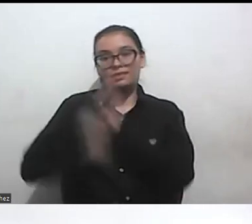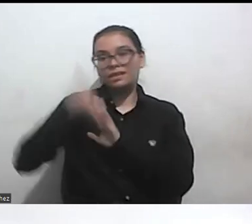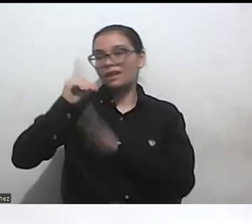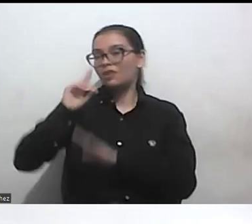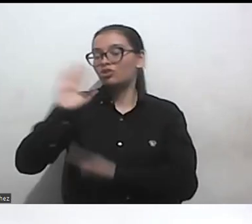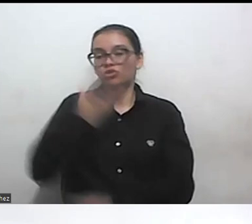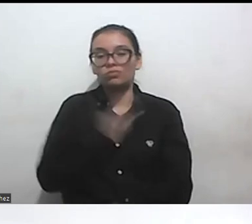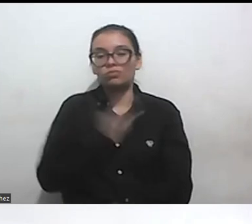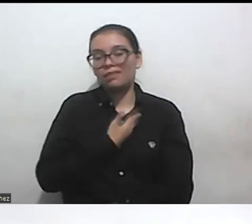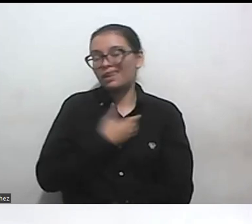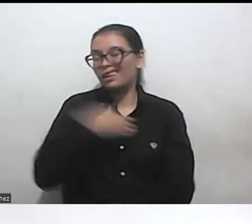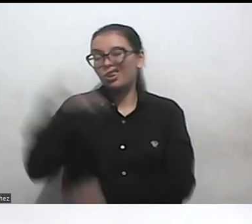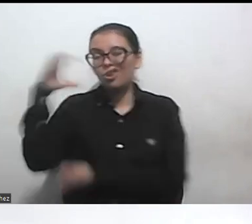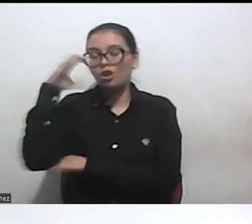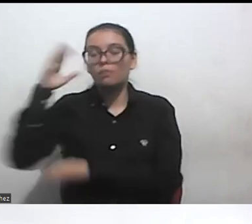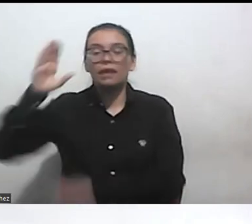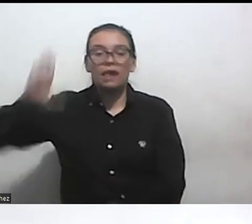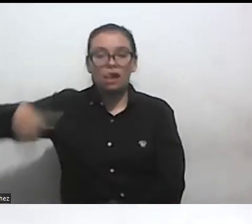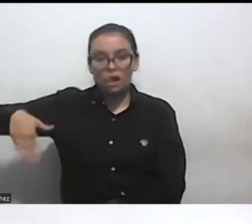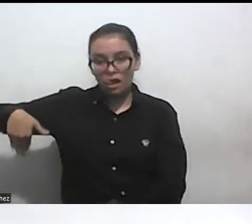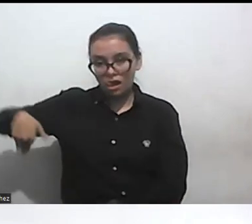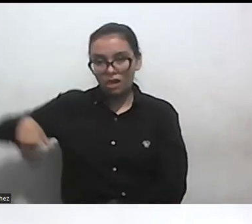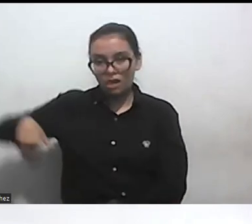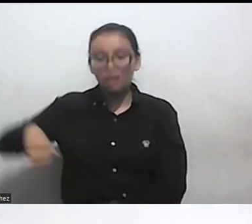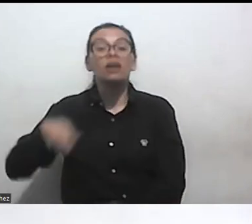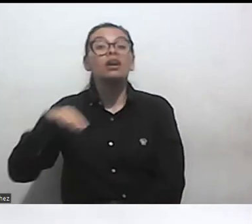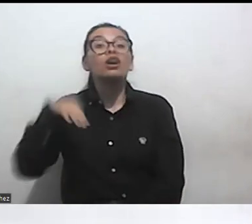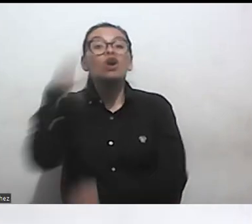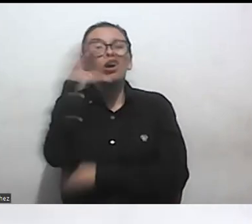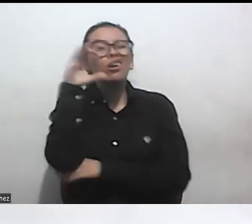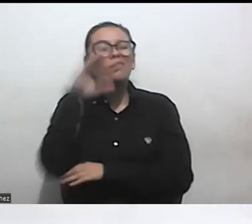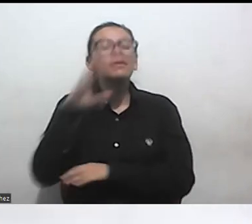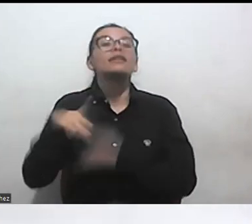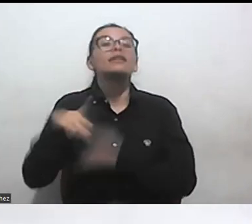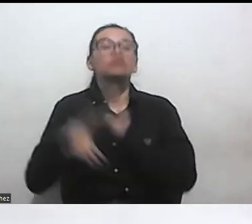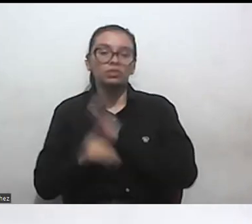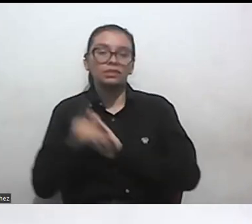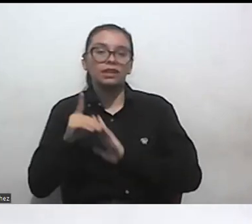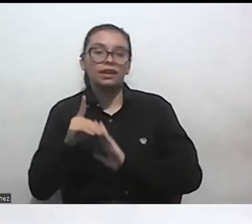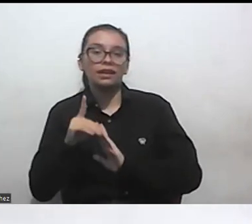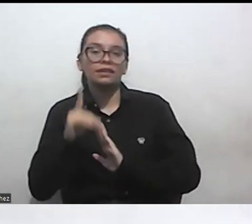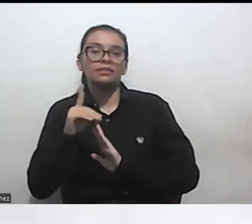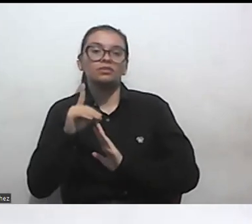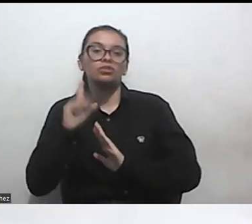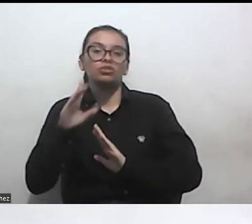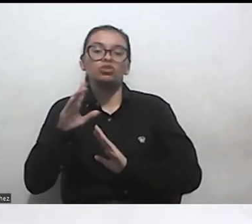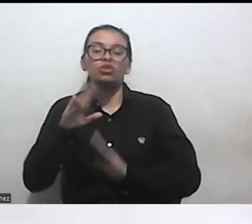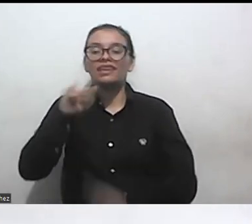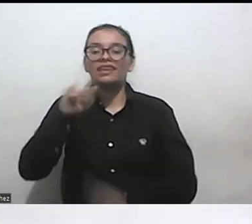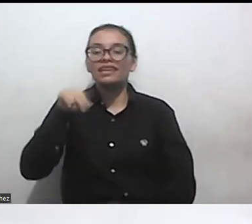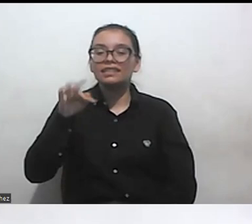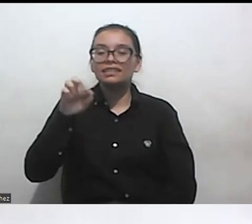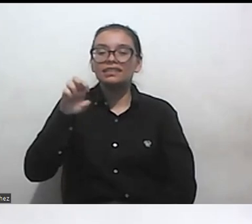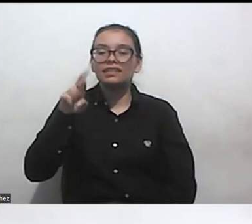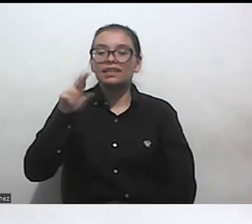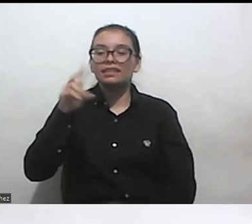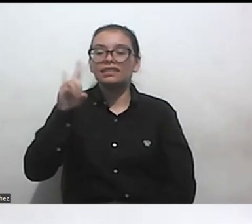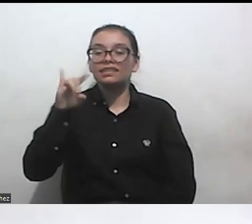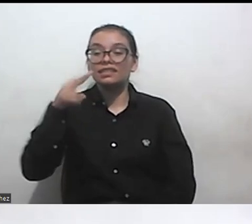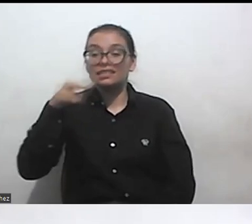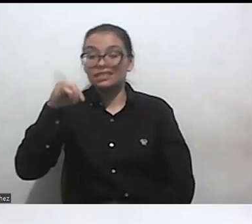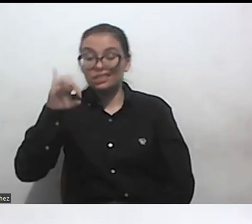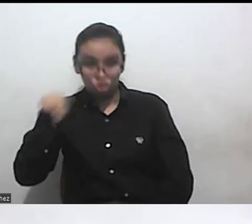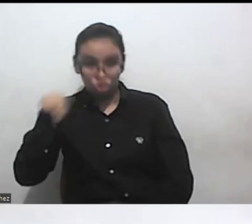que Colombia Colombia tiene más avance en eliminación de la interdicción y de de la